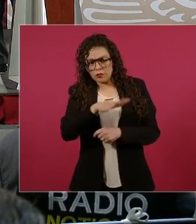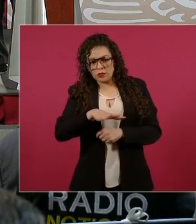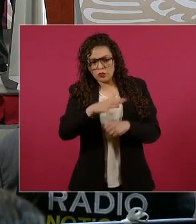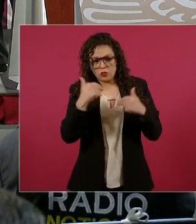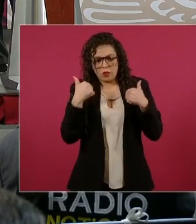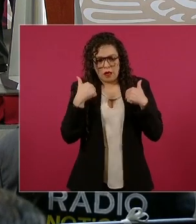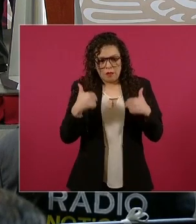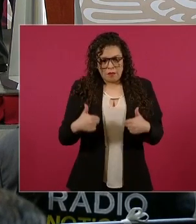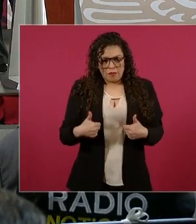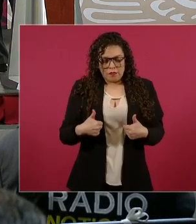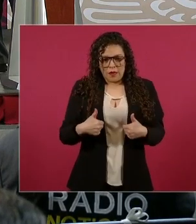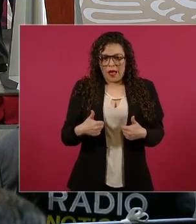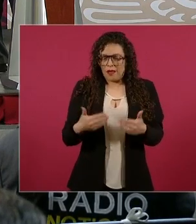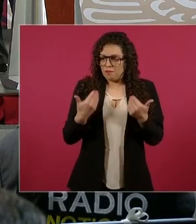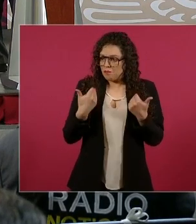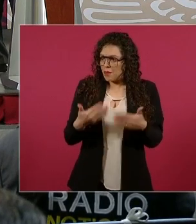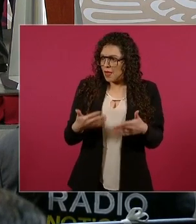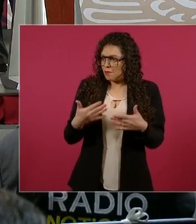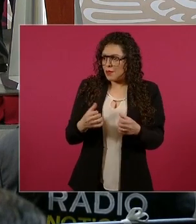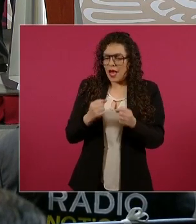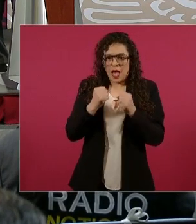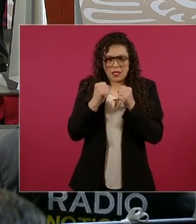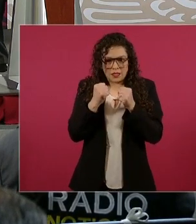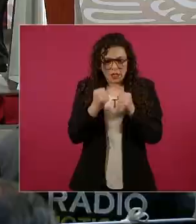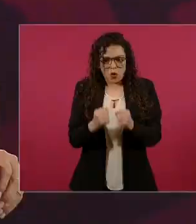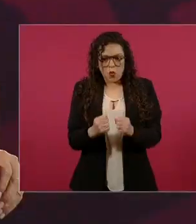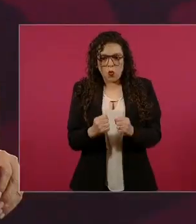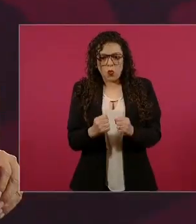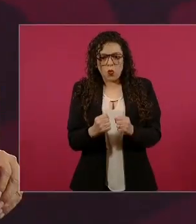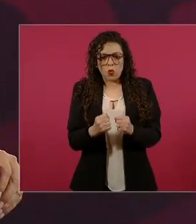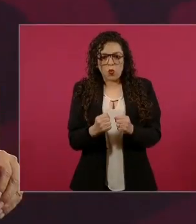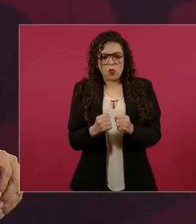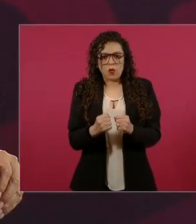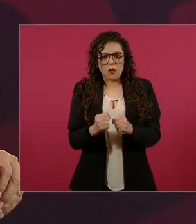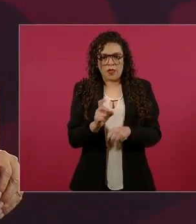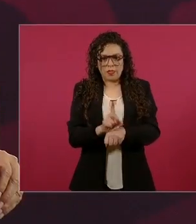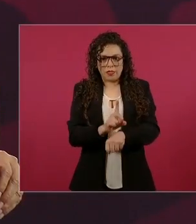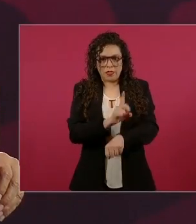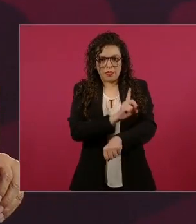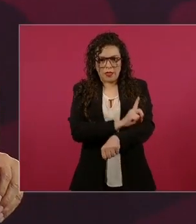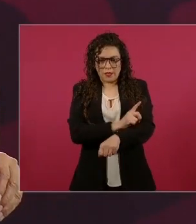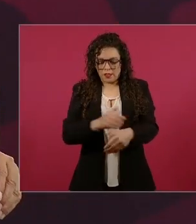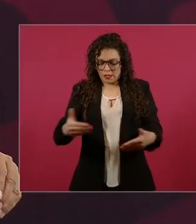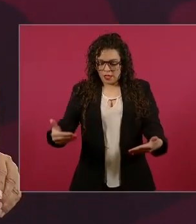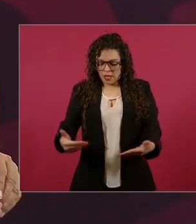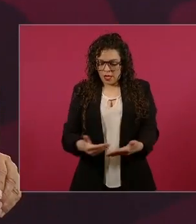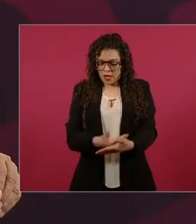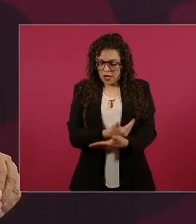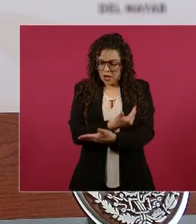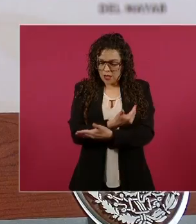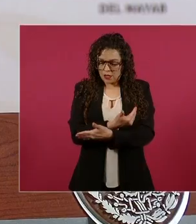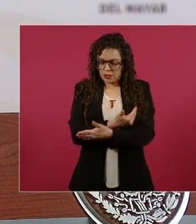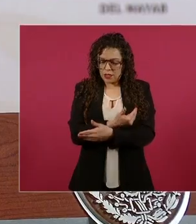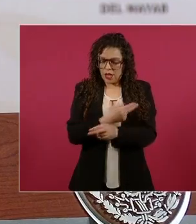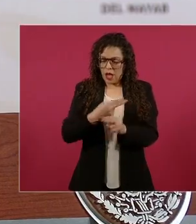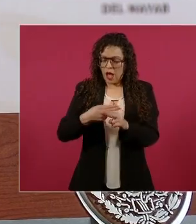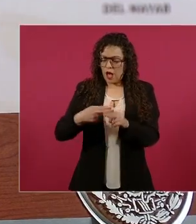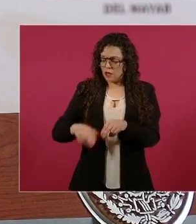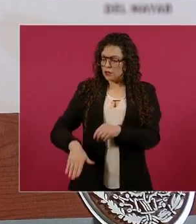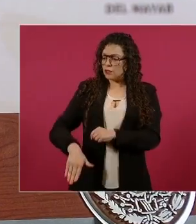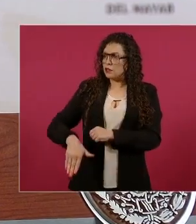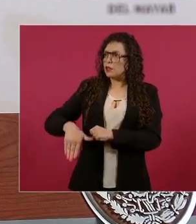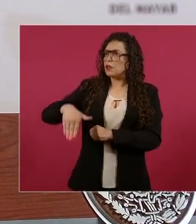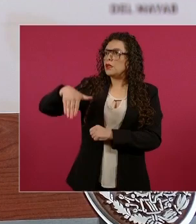se nace hasta que se muere? O como era antes, porque ya también eso lo han quitado en Europa y es parte de la